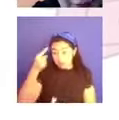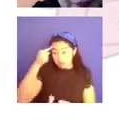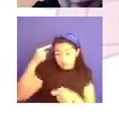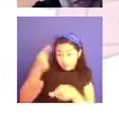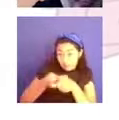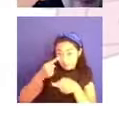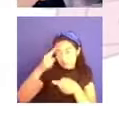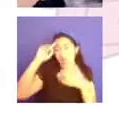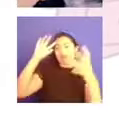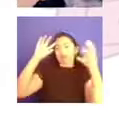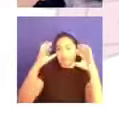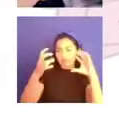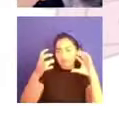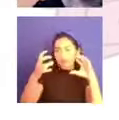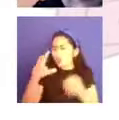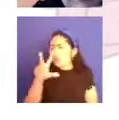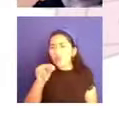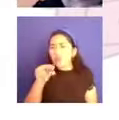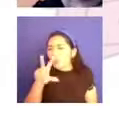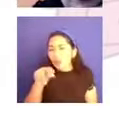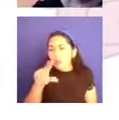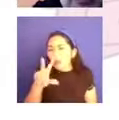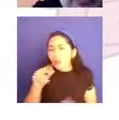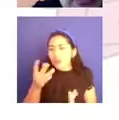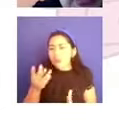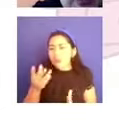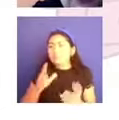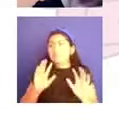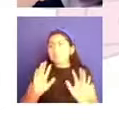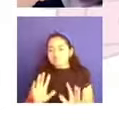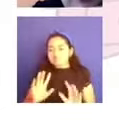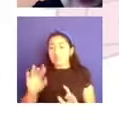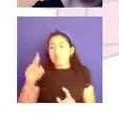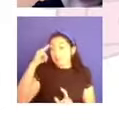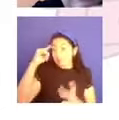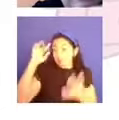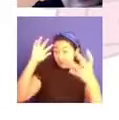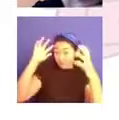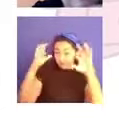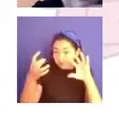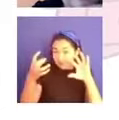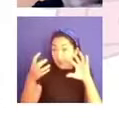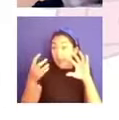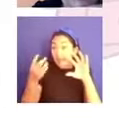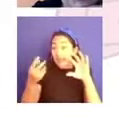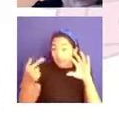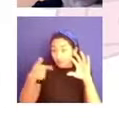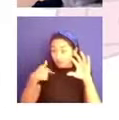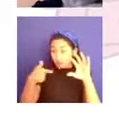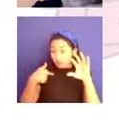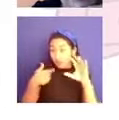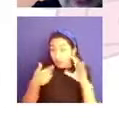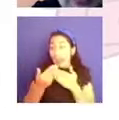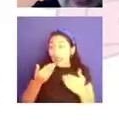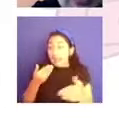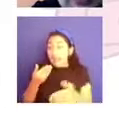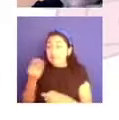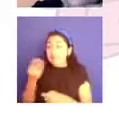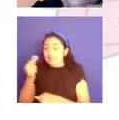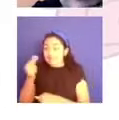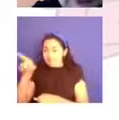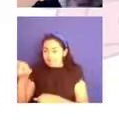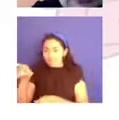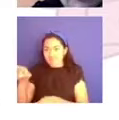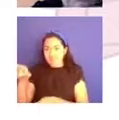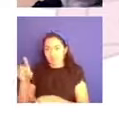psiquiátrico. Para poder padecer un trastorno psiquiátrico es muy importante realizar una evaluación con un profesionista,